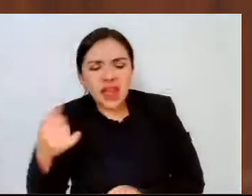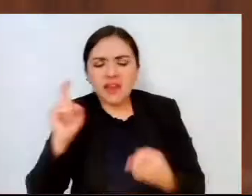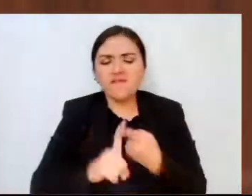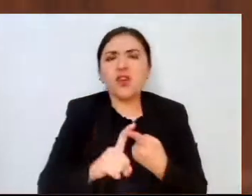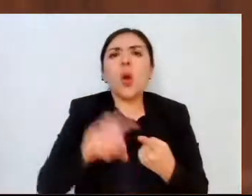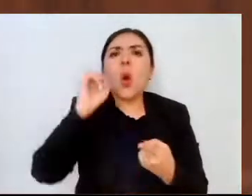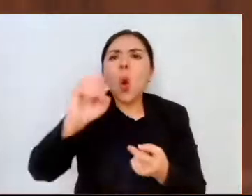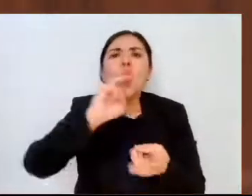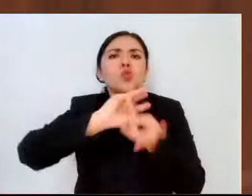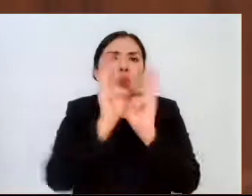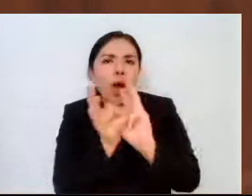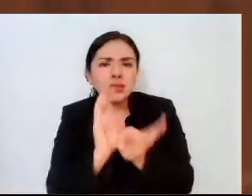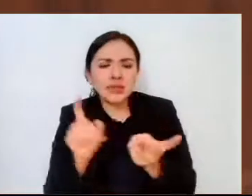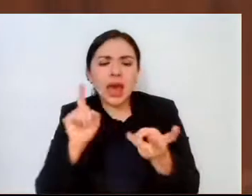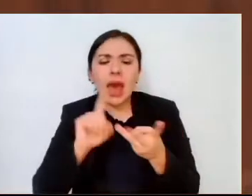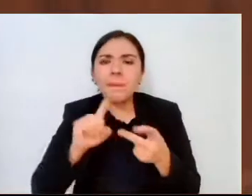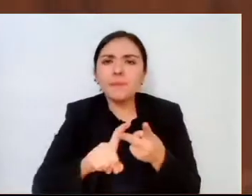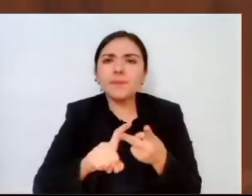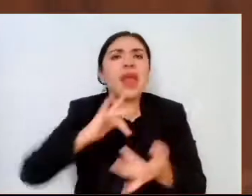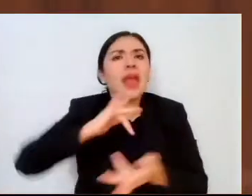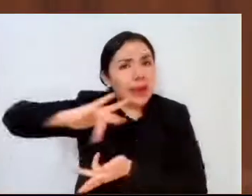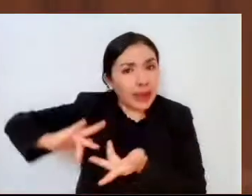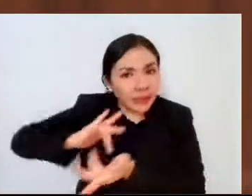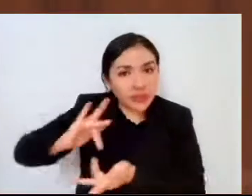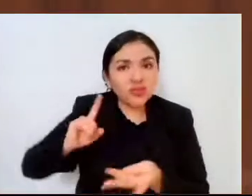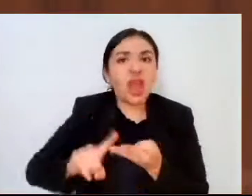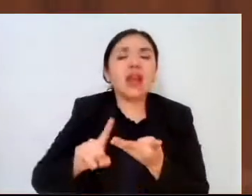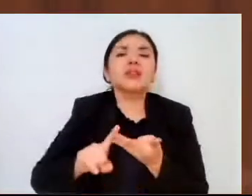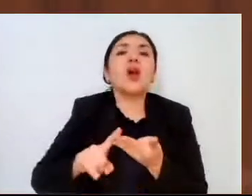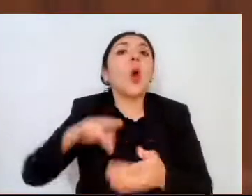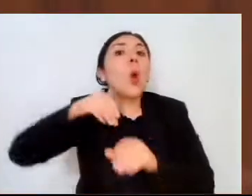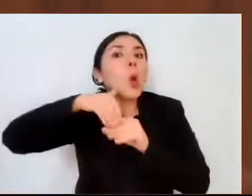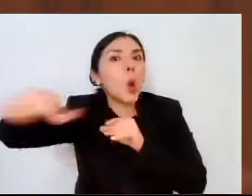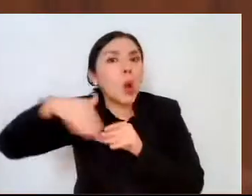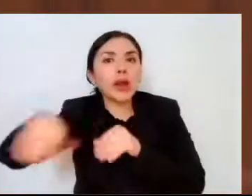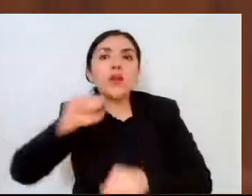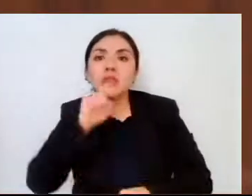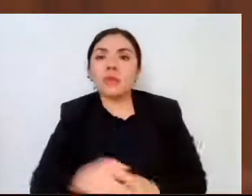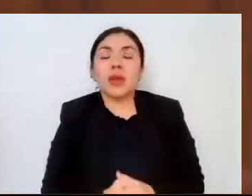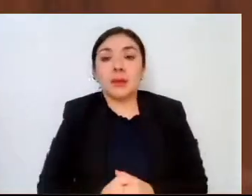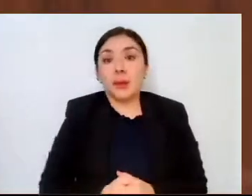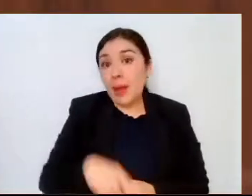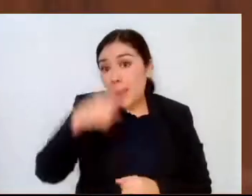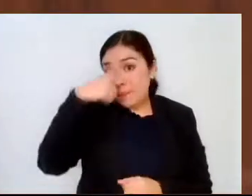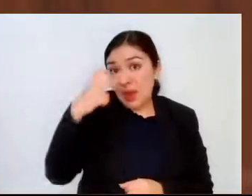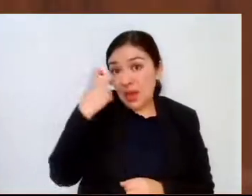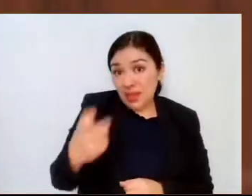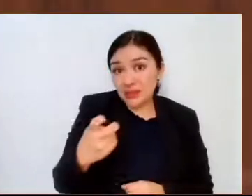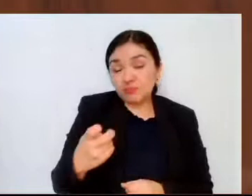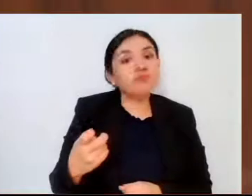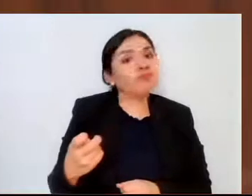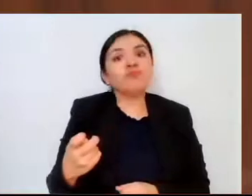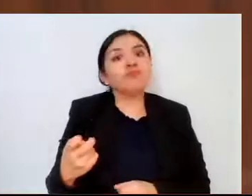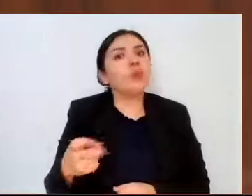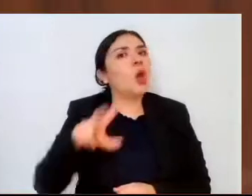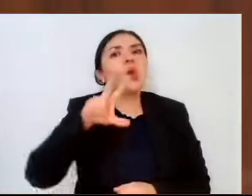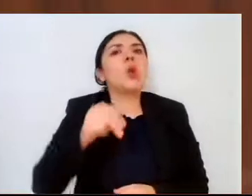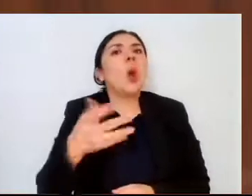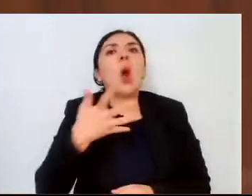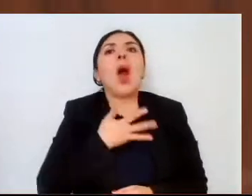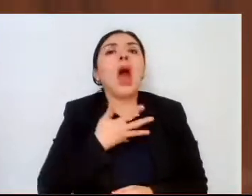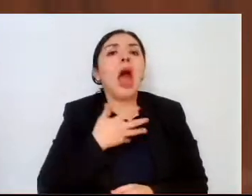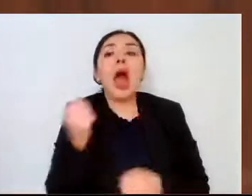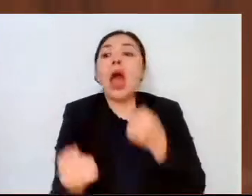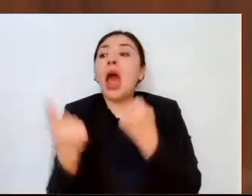WhatsApp, redes sociales y correos electrónicos. Para los que no tuvieron acceso